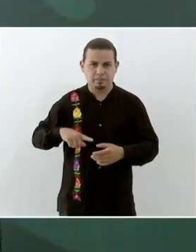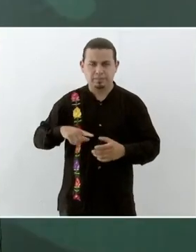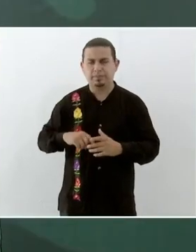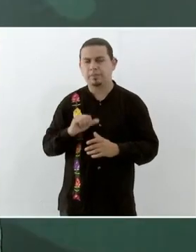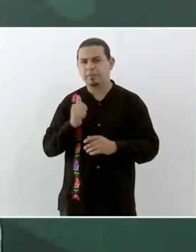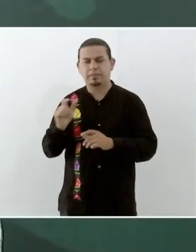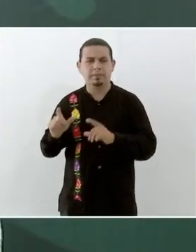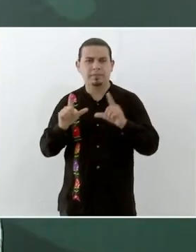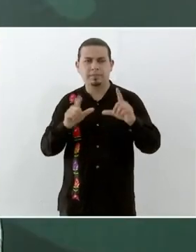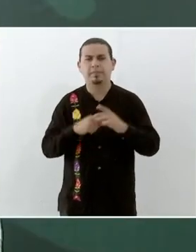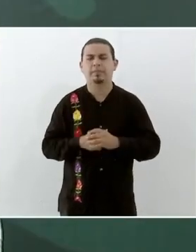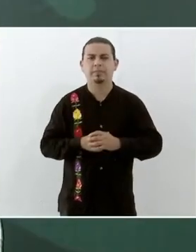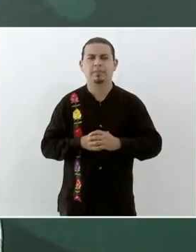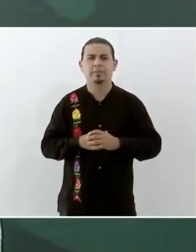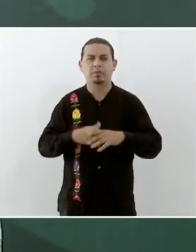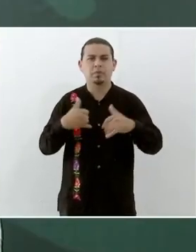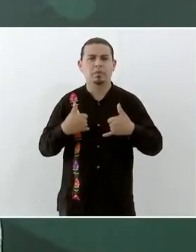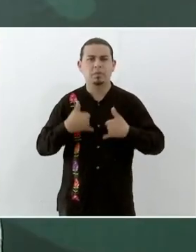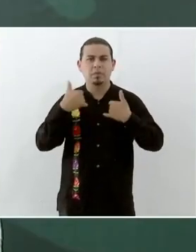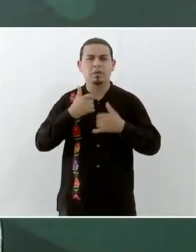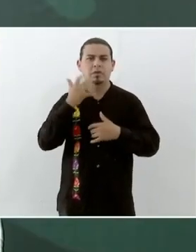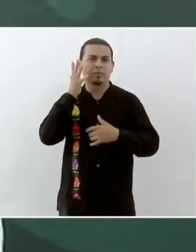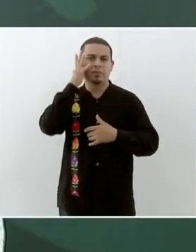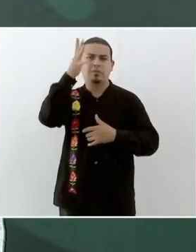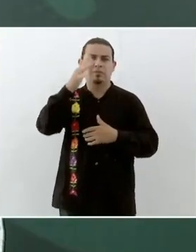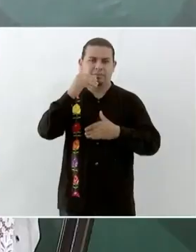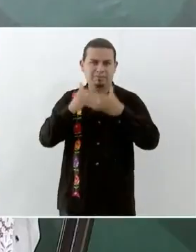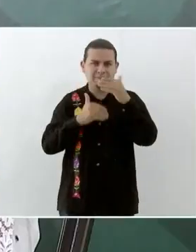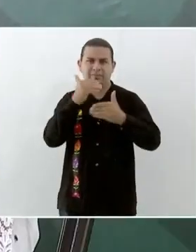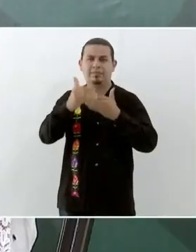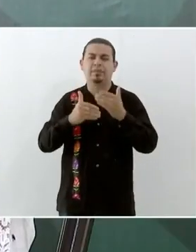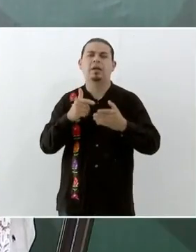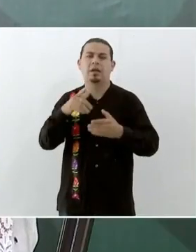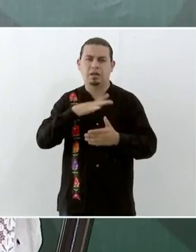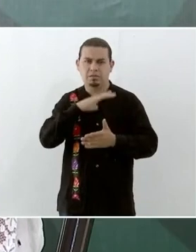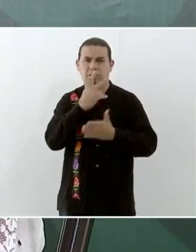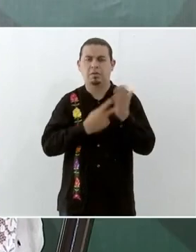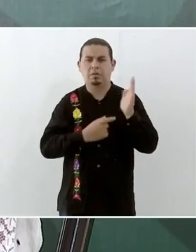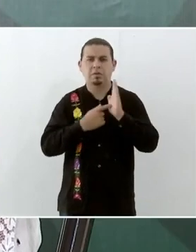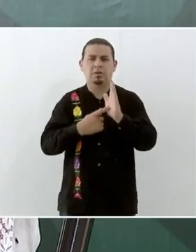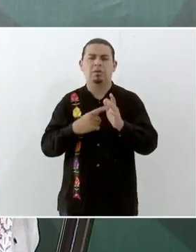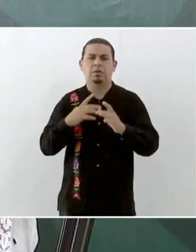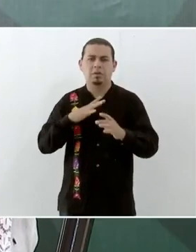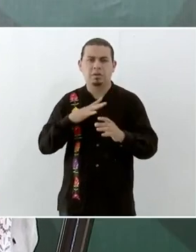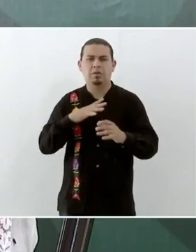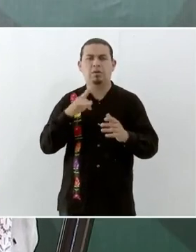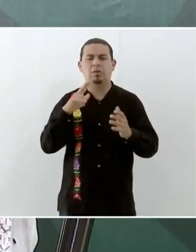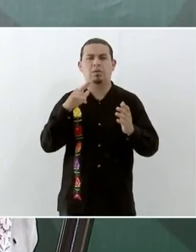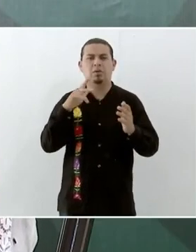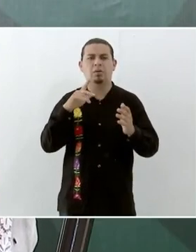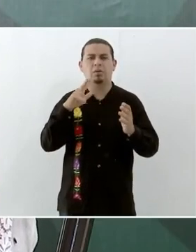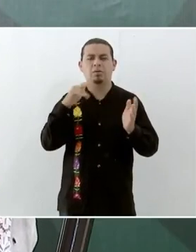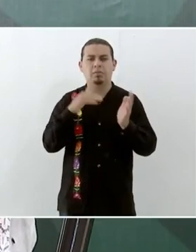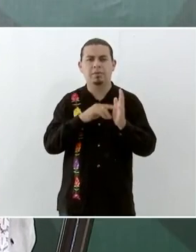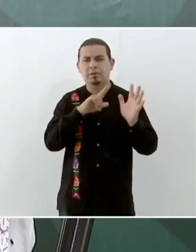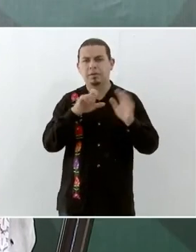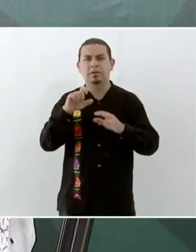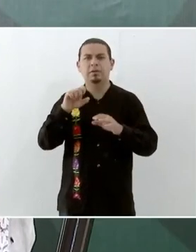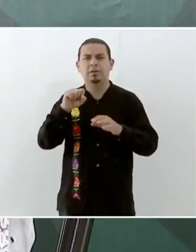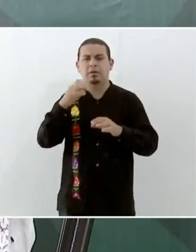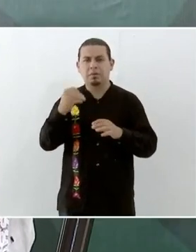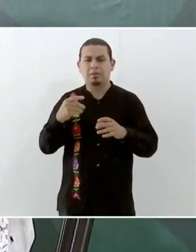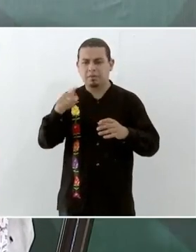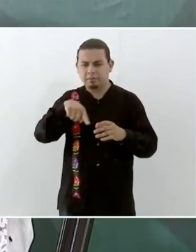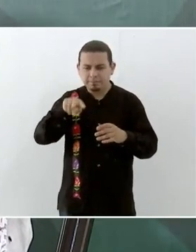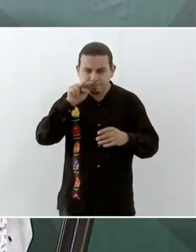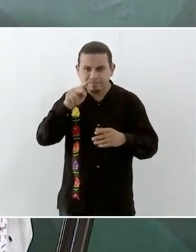En el caso del programa Jóvenes Construyendo el Futuro contamos con un padrón de 1.679 beneficiarios